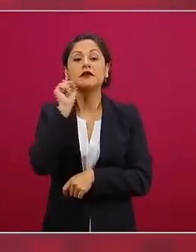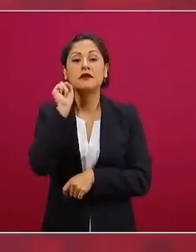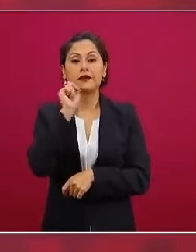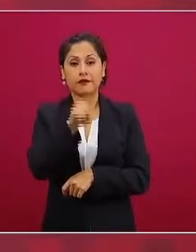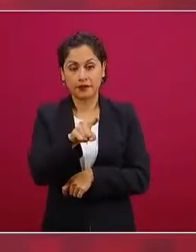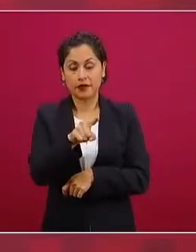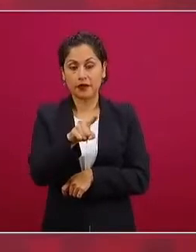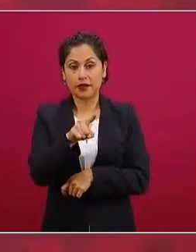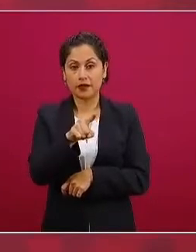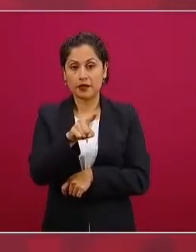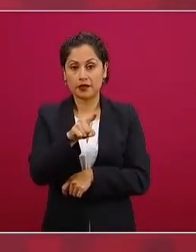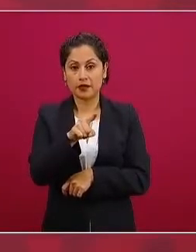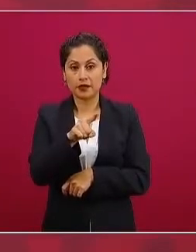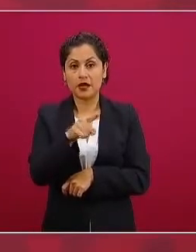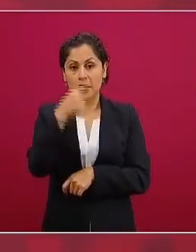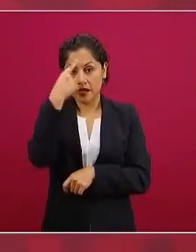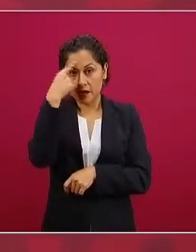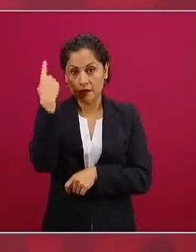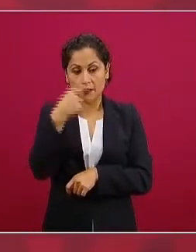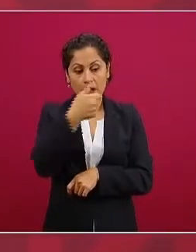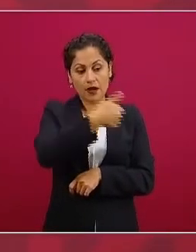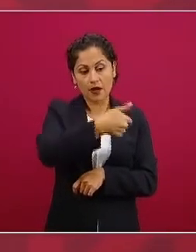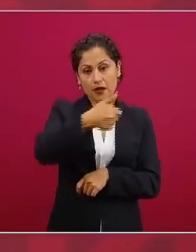de la deuda pública.